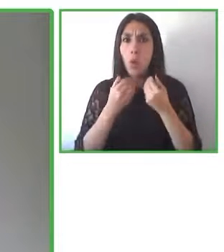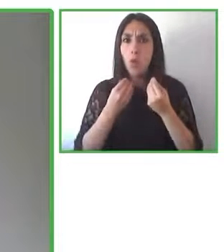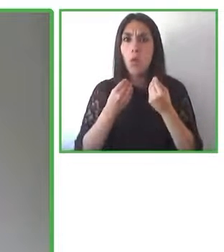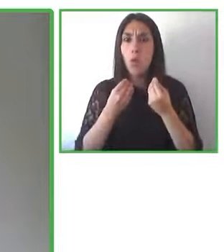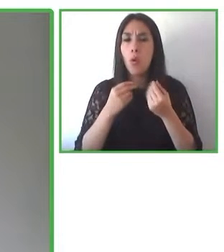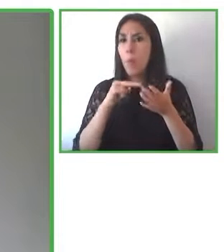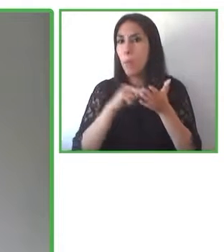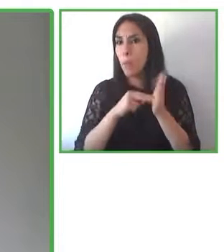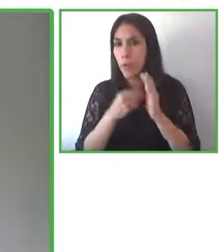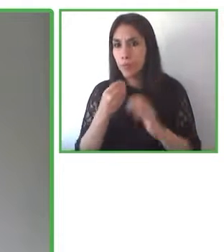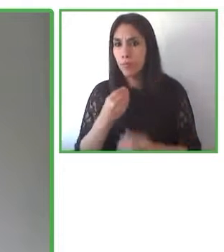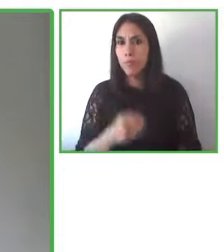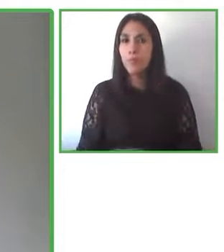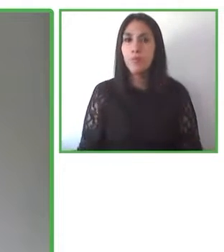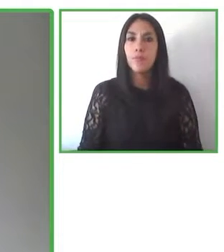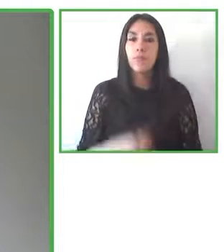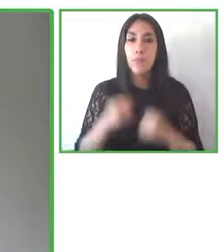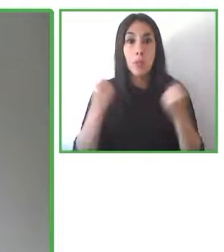Adelante Pamela.